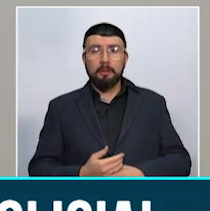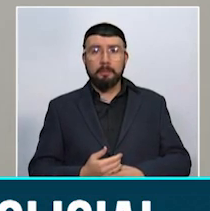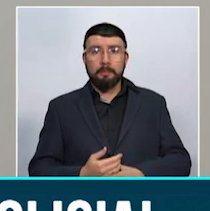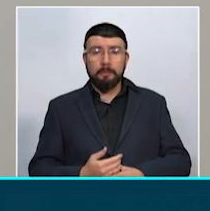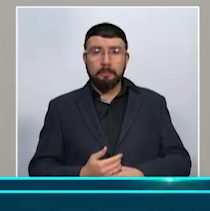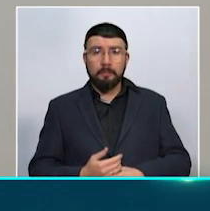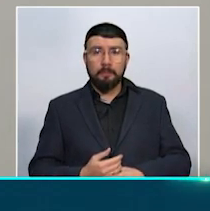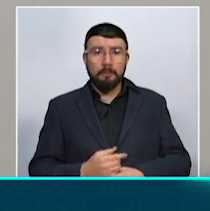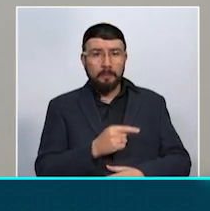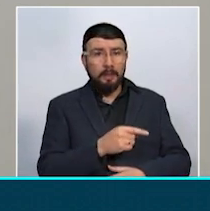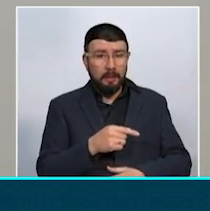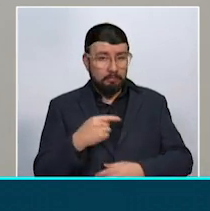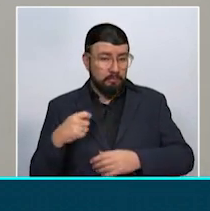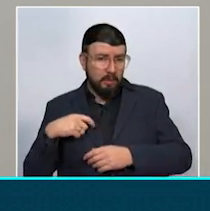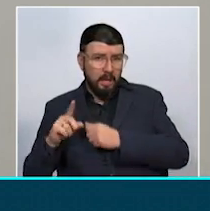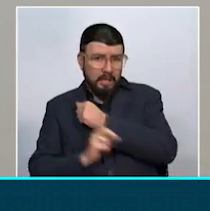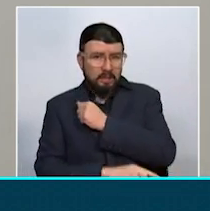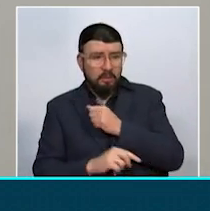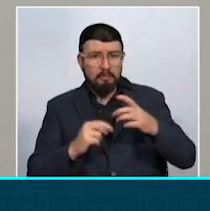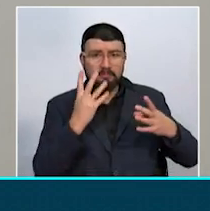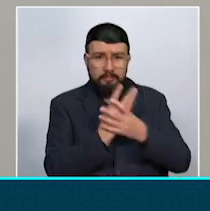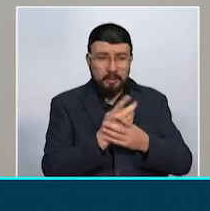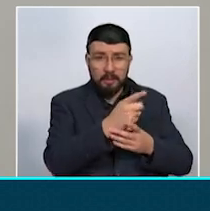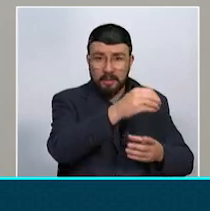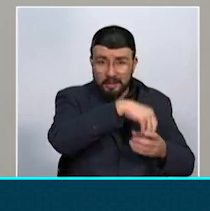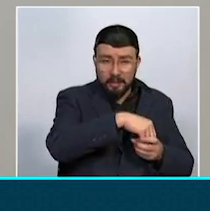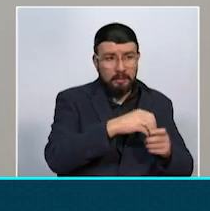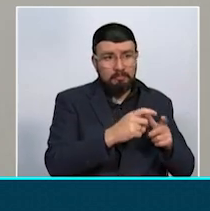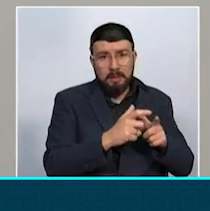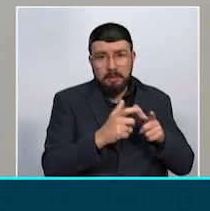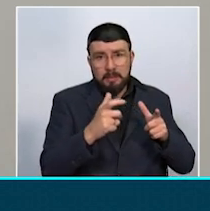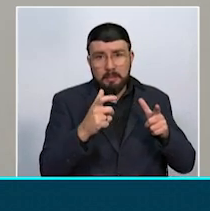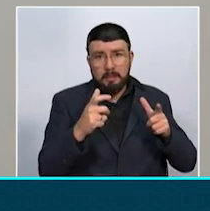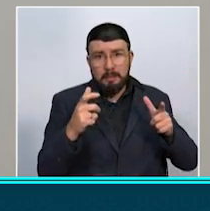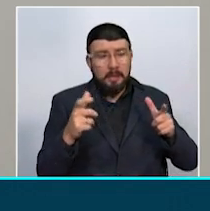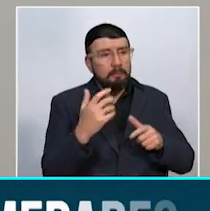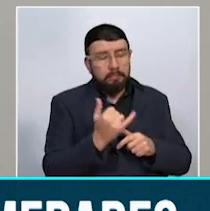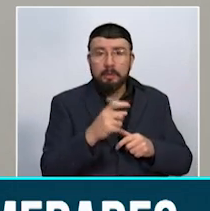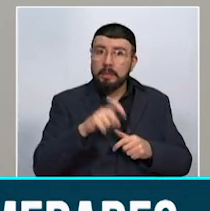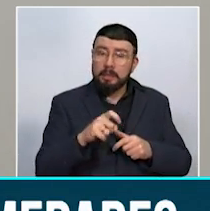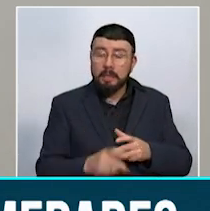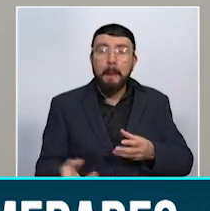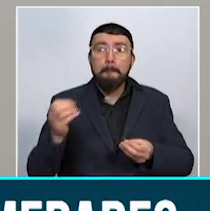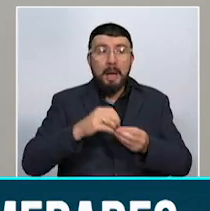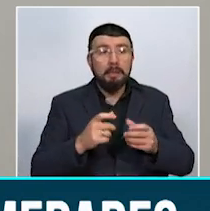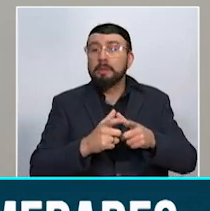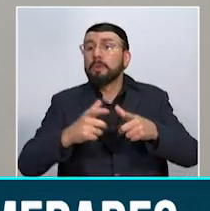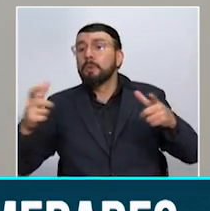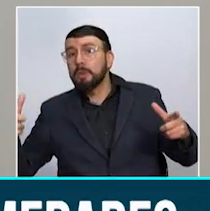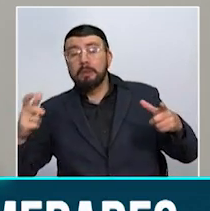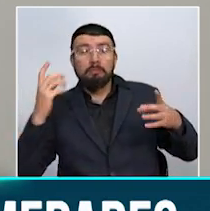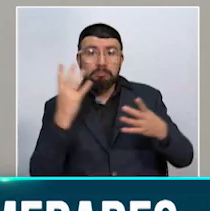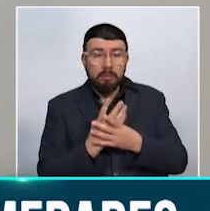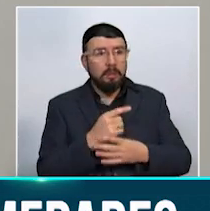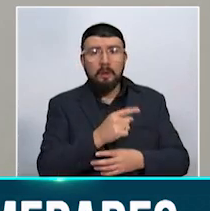conductas que están sancionadas con privación de la libertad se van aumentando. Es necesario que existieran más establecimientos y esa falta